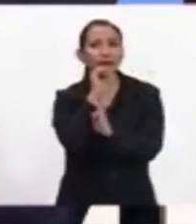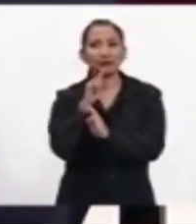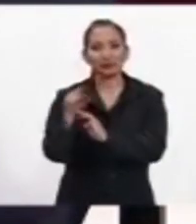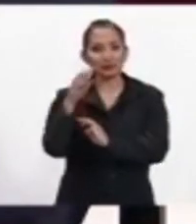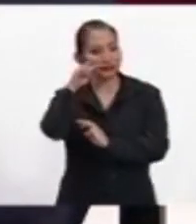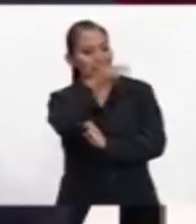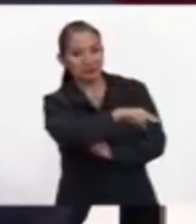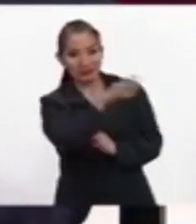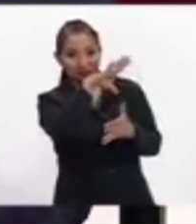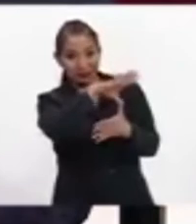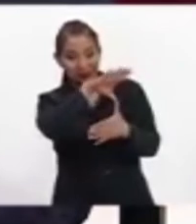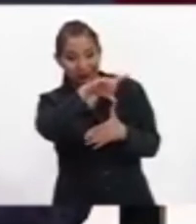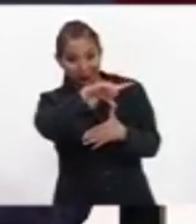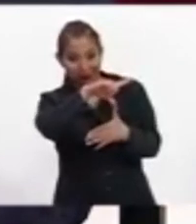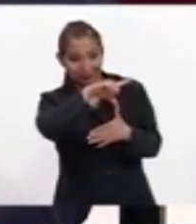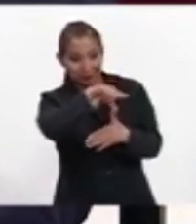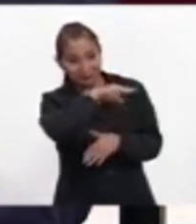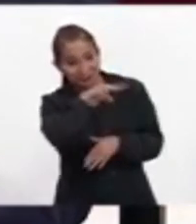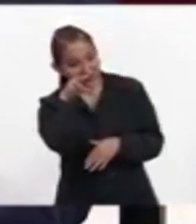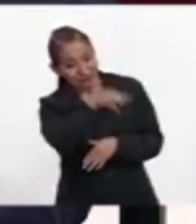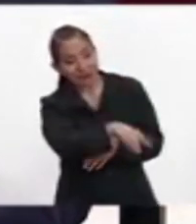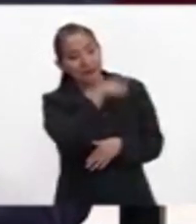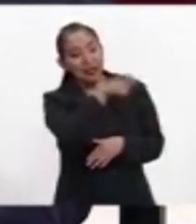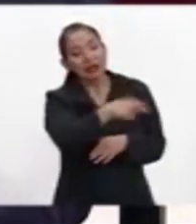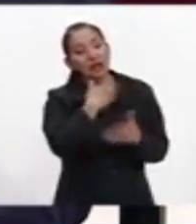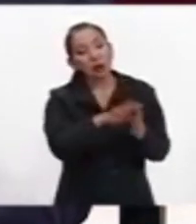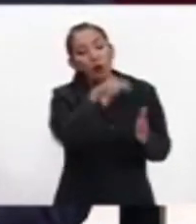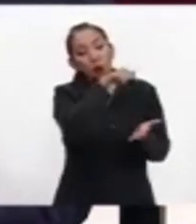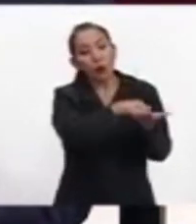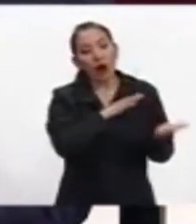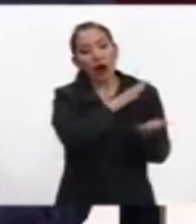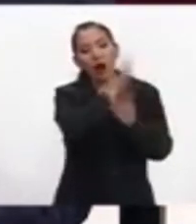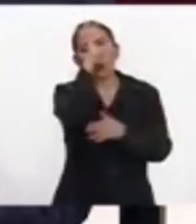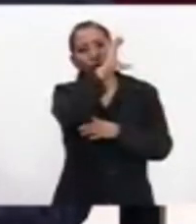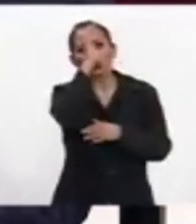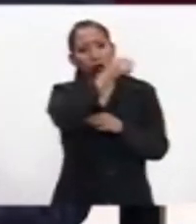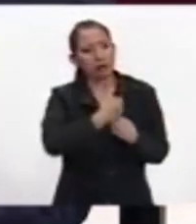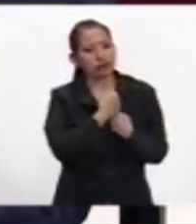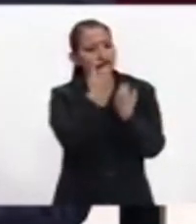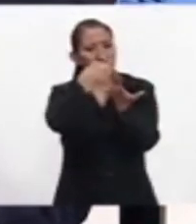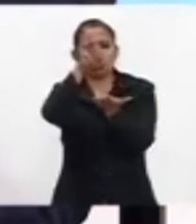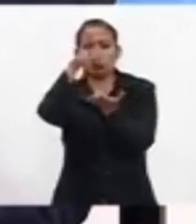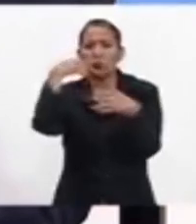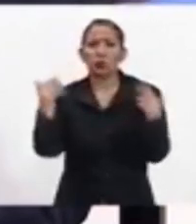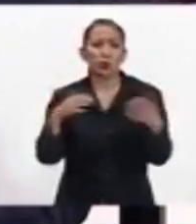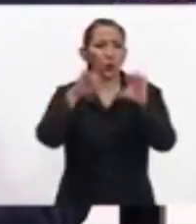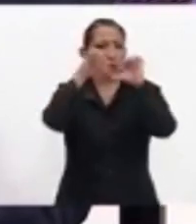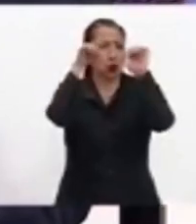por lo menos en América Latina. Pues es una sede de la cultura, la expresión, pues más,